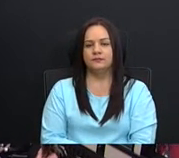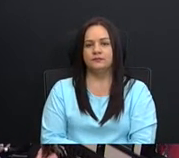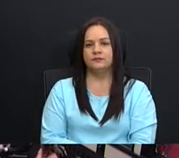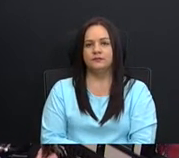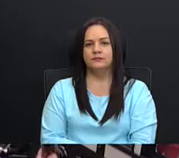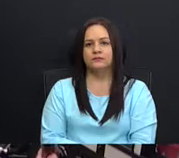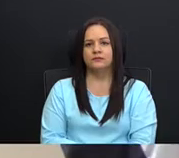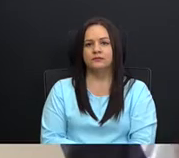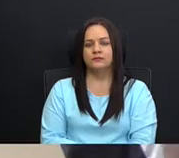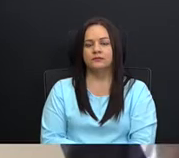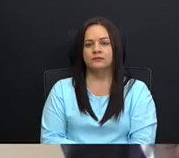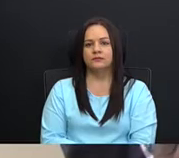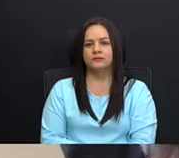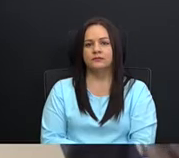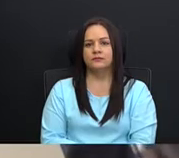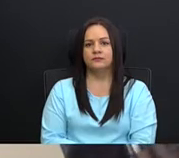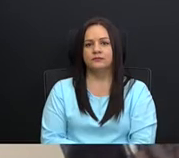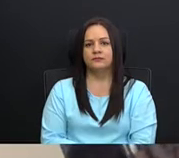gracias,